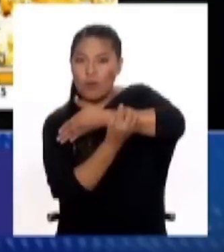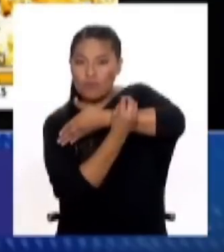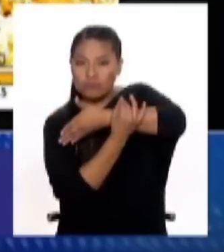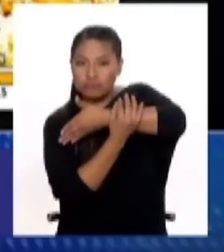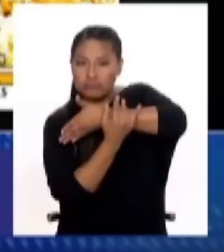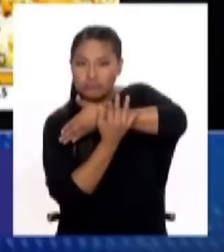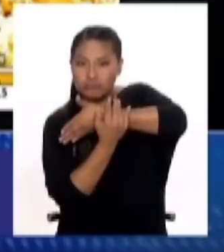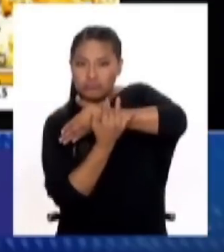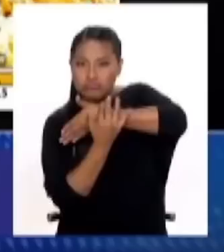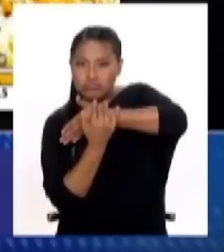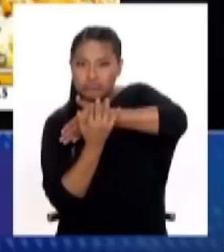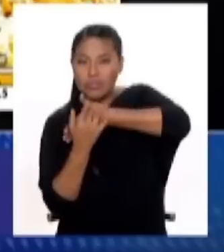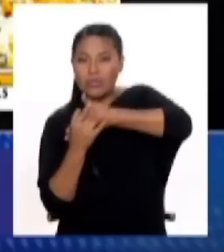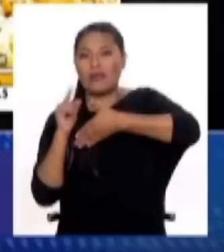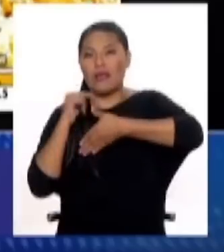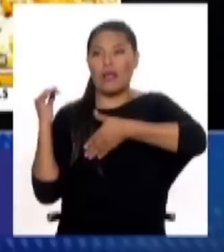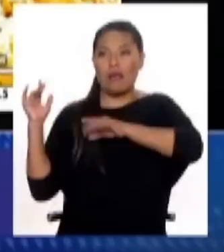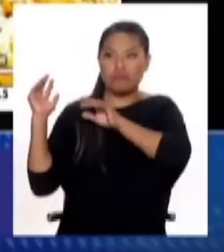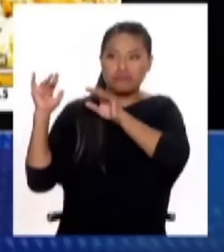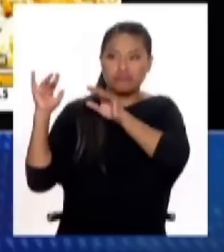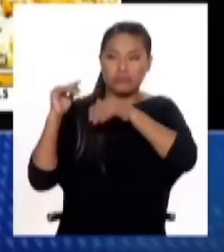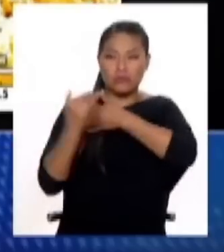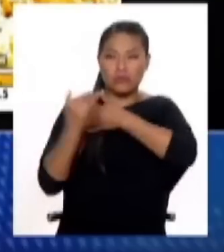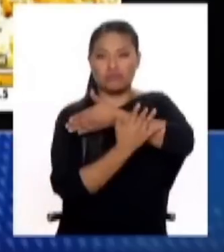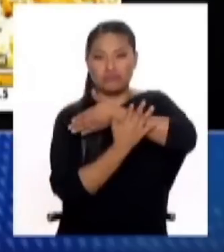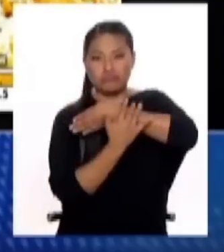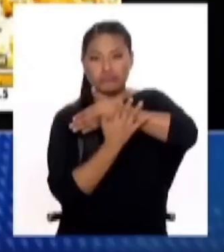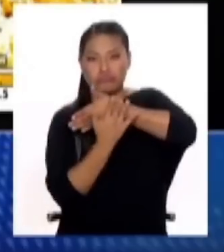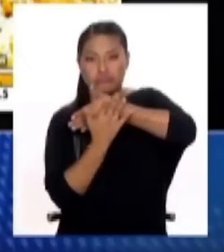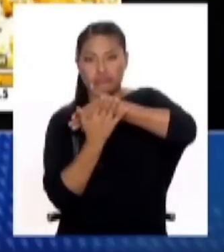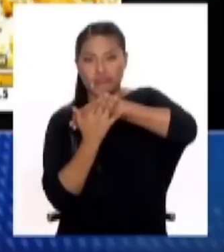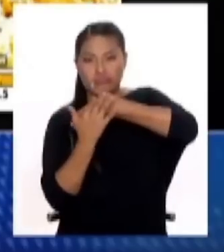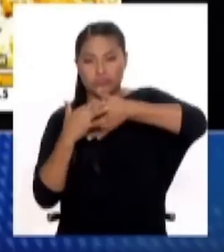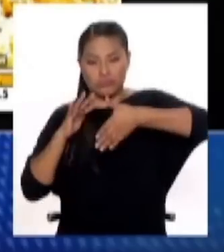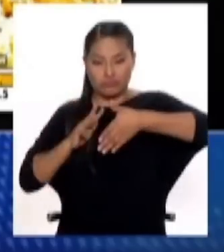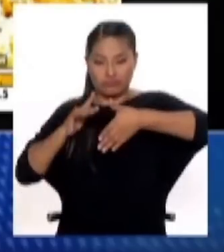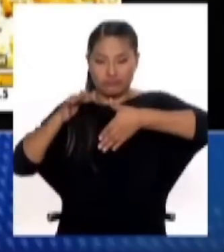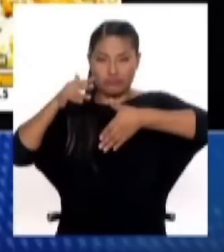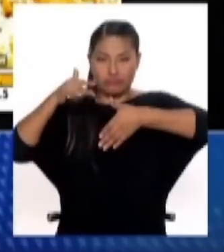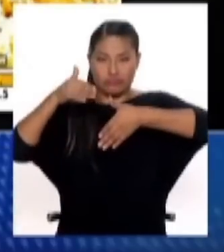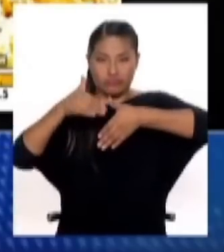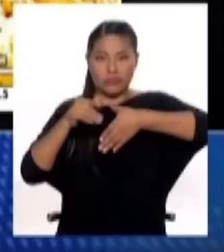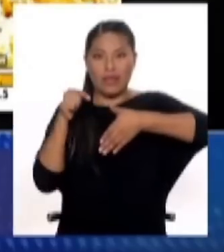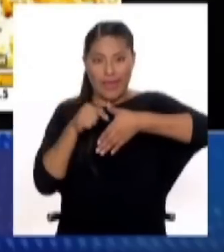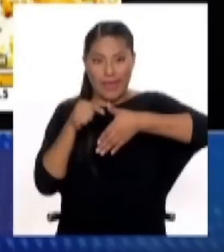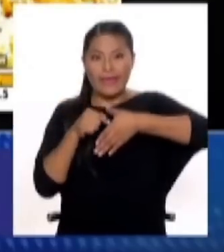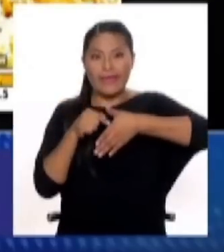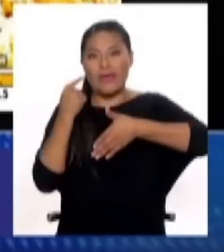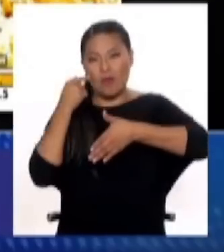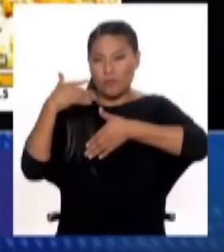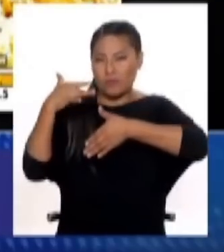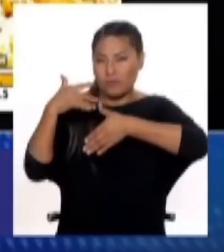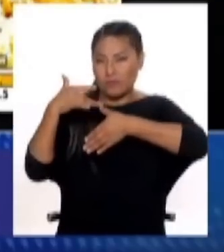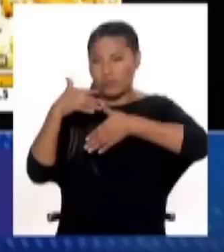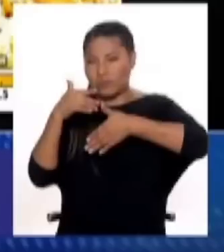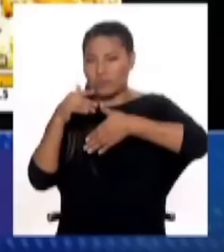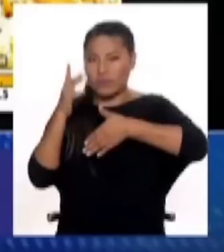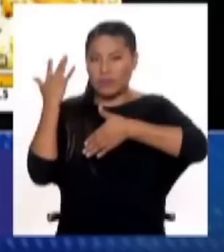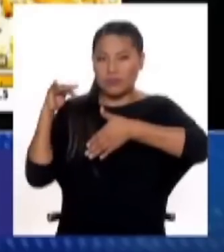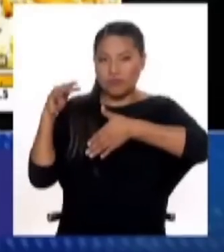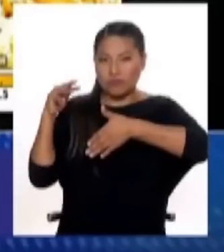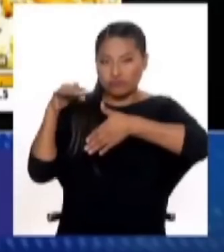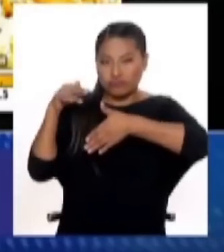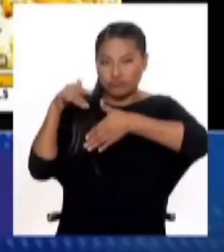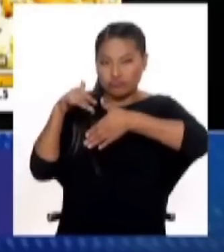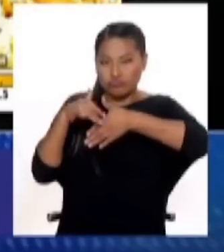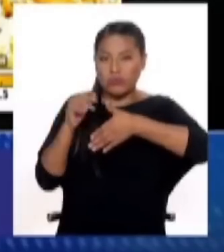anomalía, digamos, positiva, o sea, la más roja, hacia el Pacífico central, ¿no? Entonces, hacía unas semanas